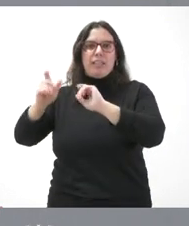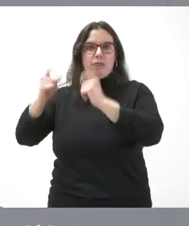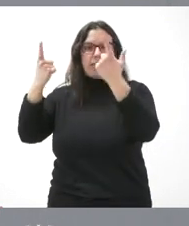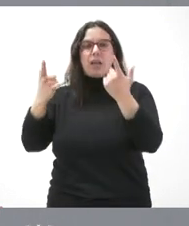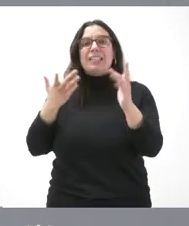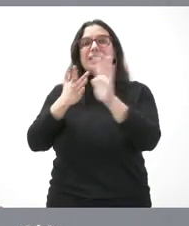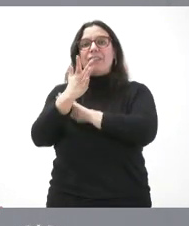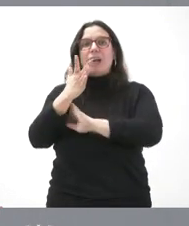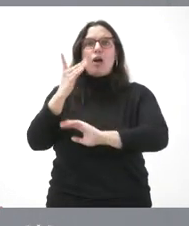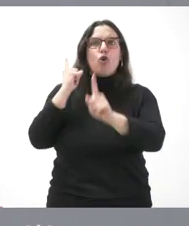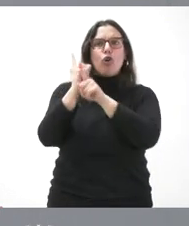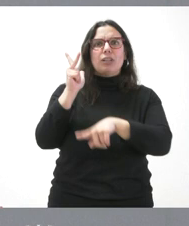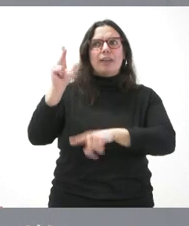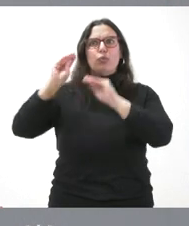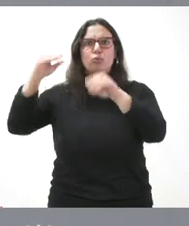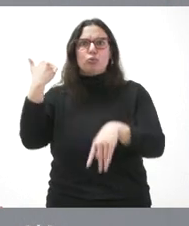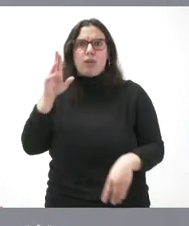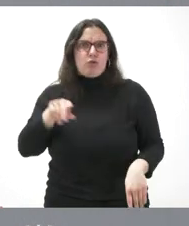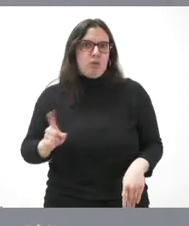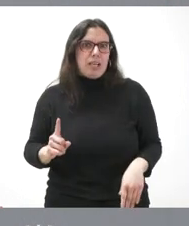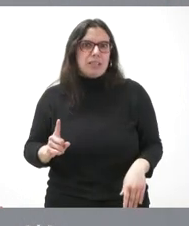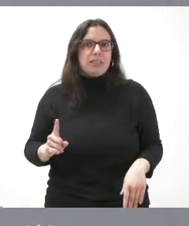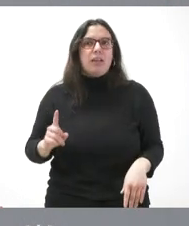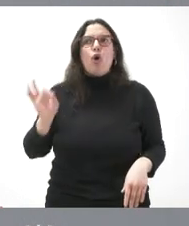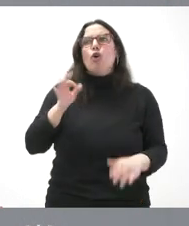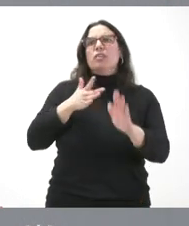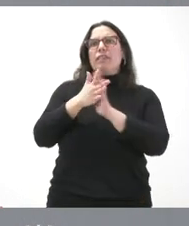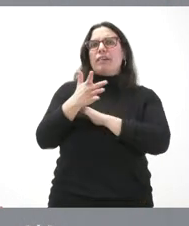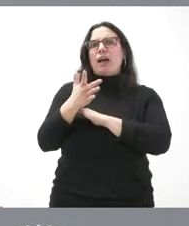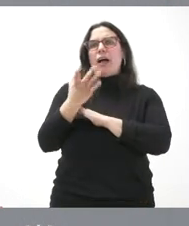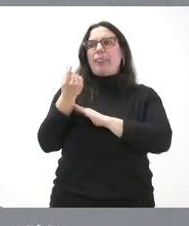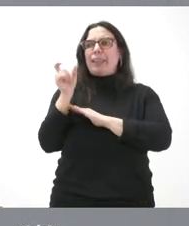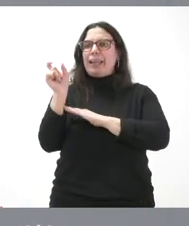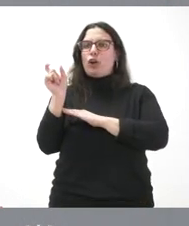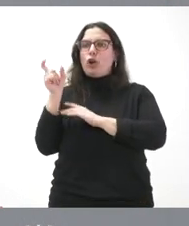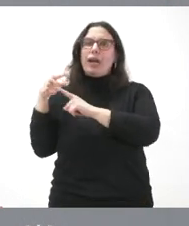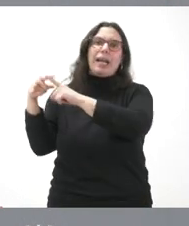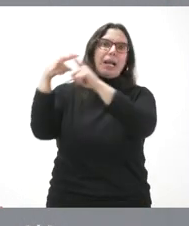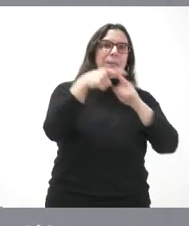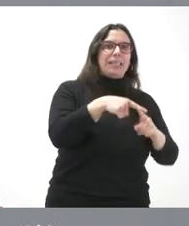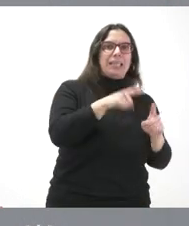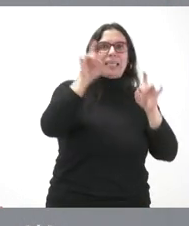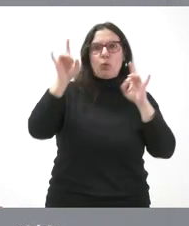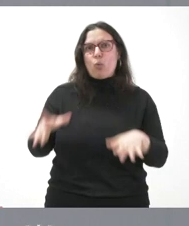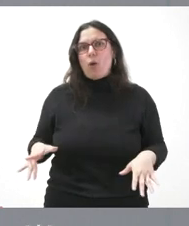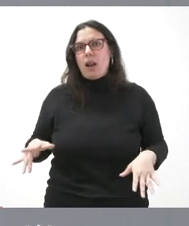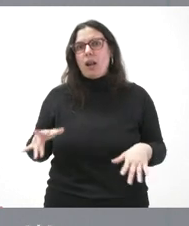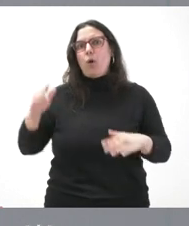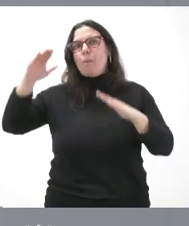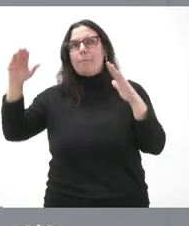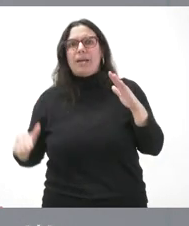los derechos que puedan corresponder a Soria, ni significa que el importe de cantidades que pudieran llegar a Soria fuera menor,